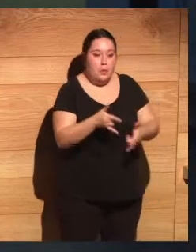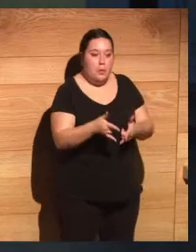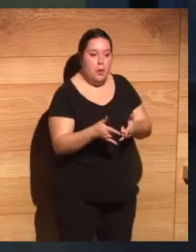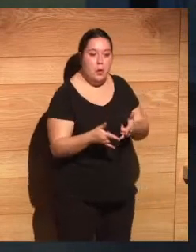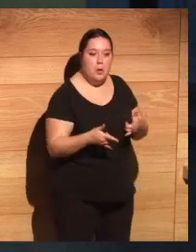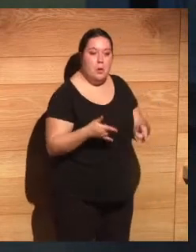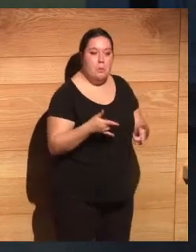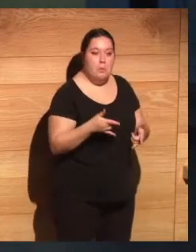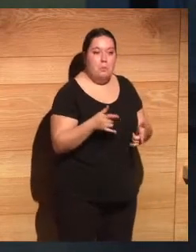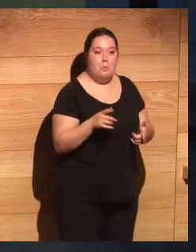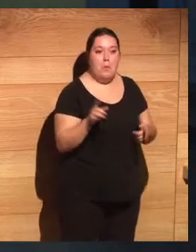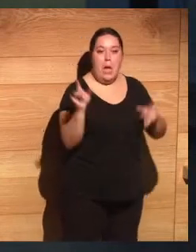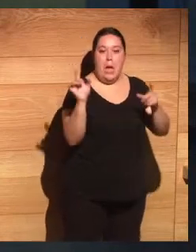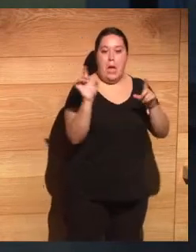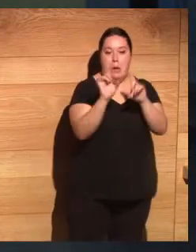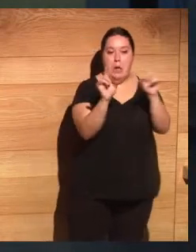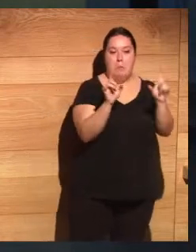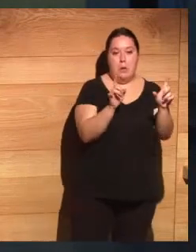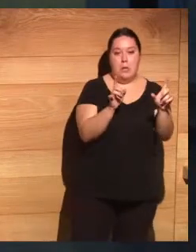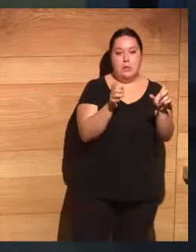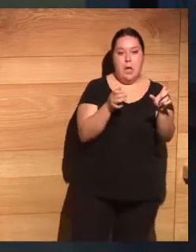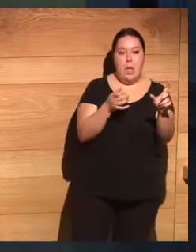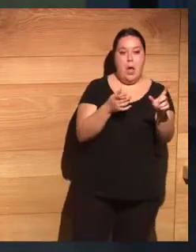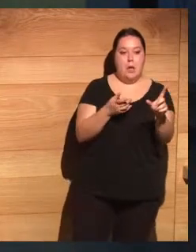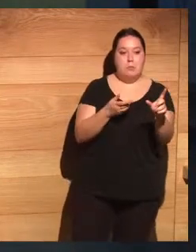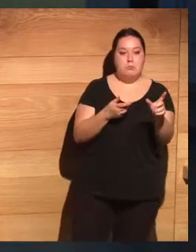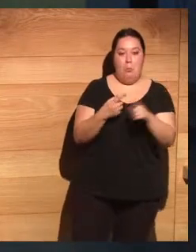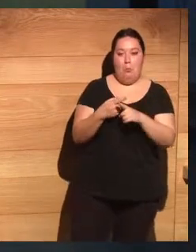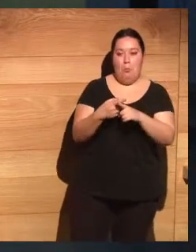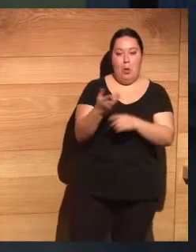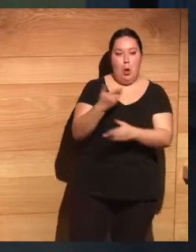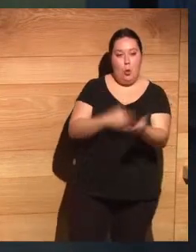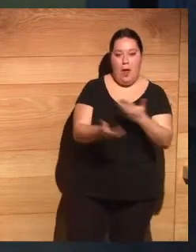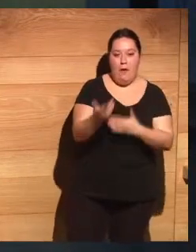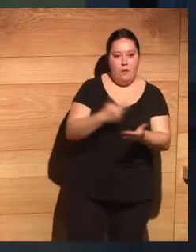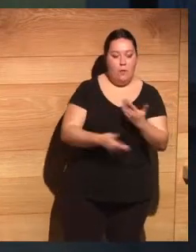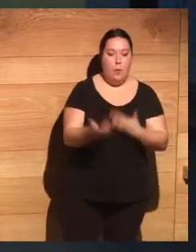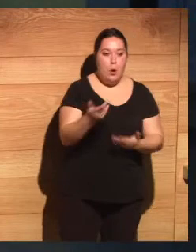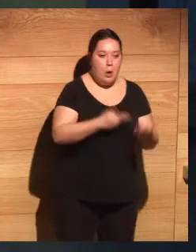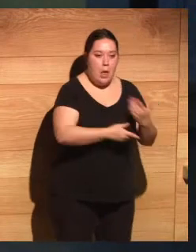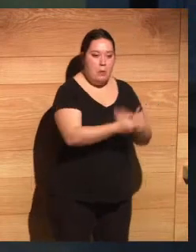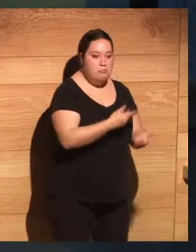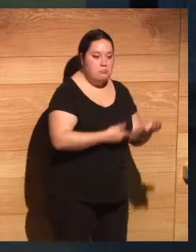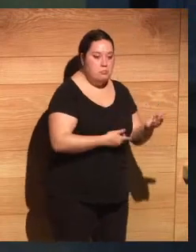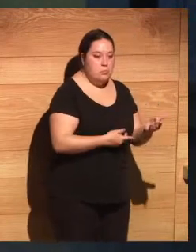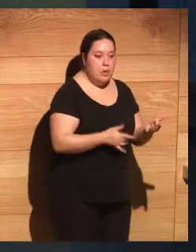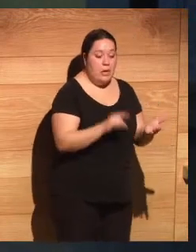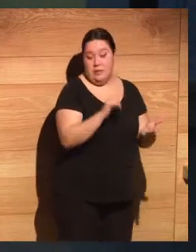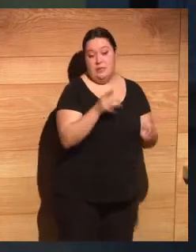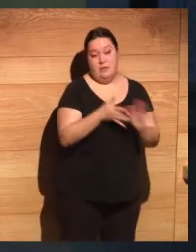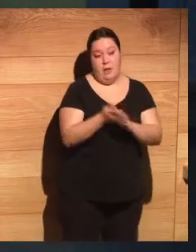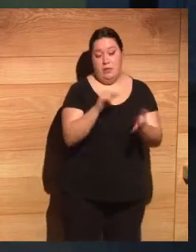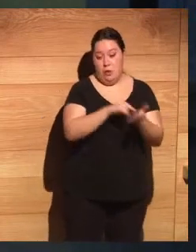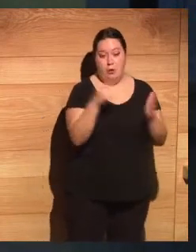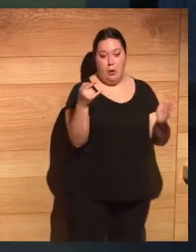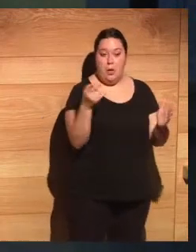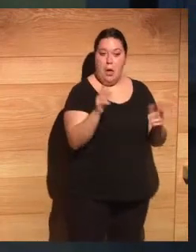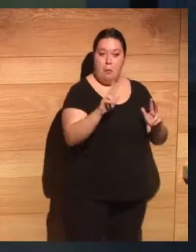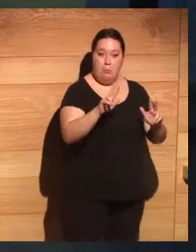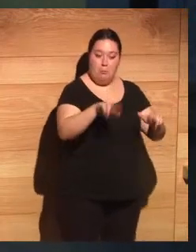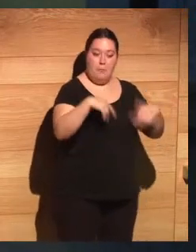proveedores y que va, es un modelo y una operación que perfectamente es posible, la tecnología lo permite y hay una demanda del mercado.